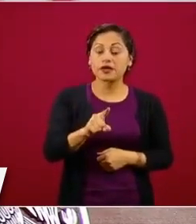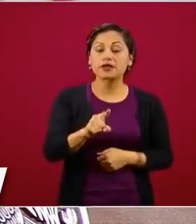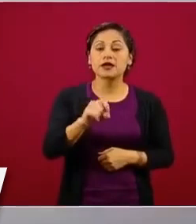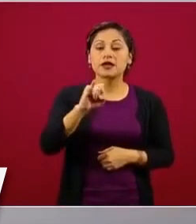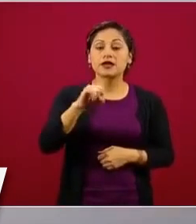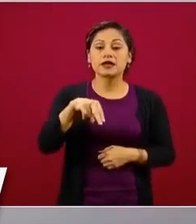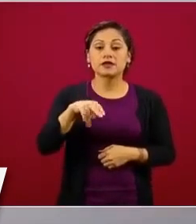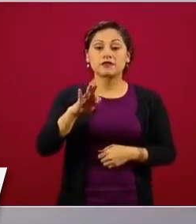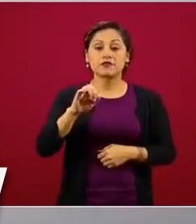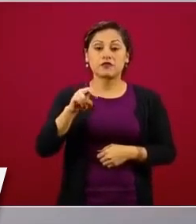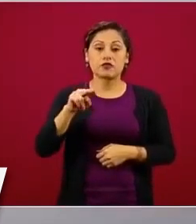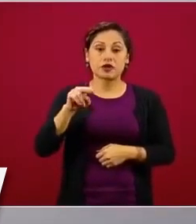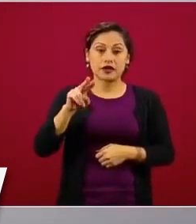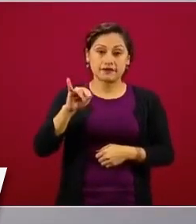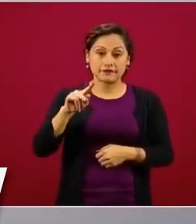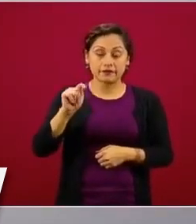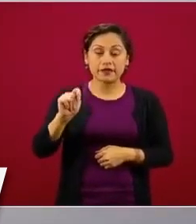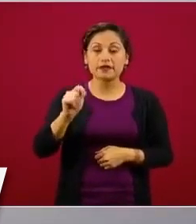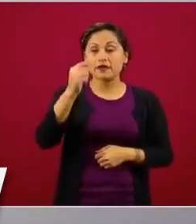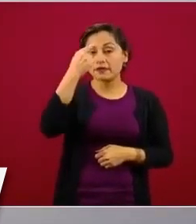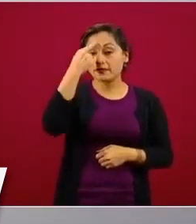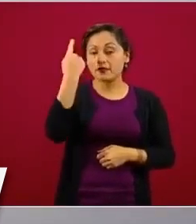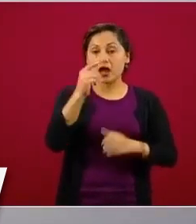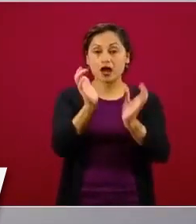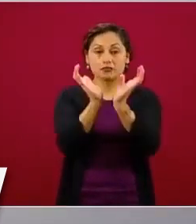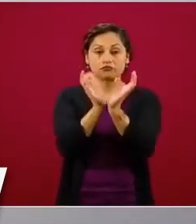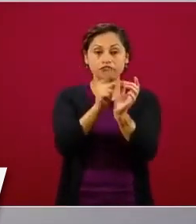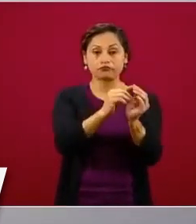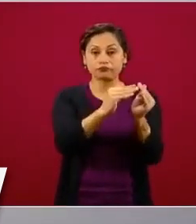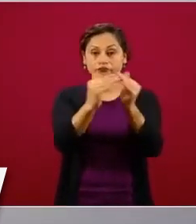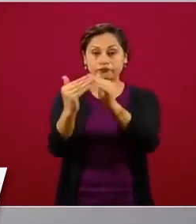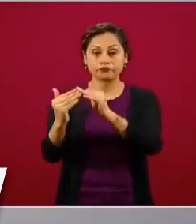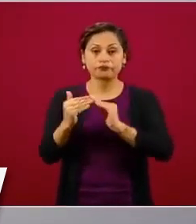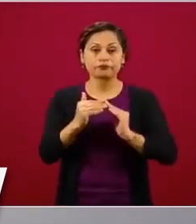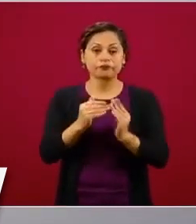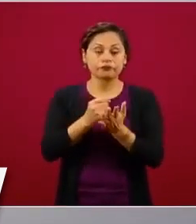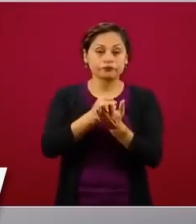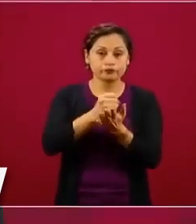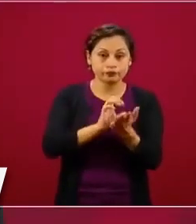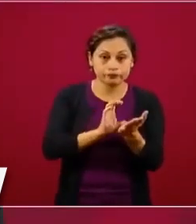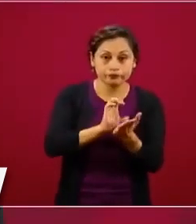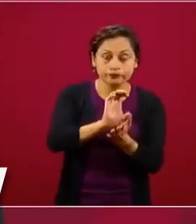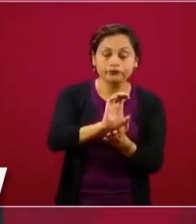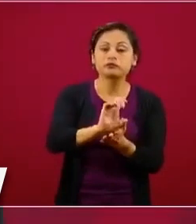para vivienda, del Foviste.